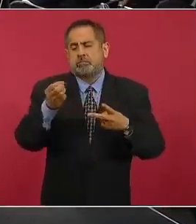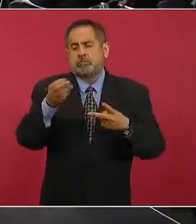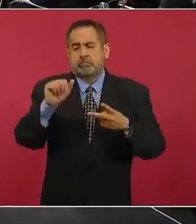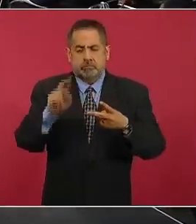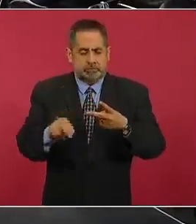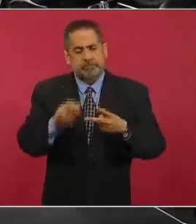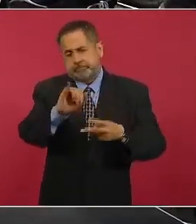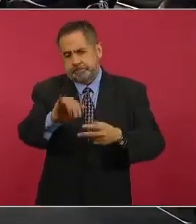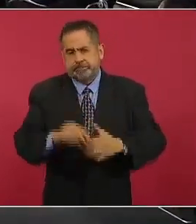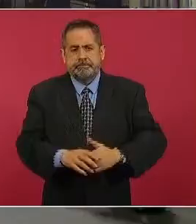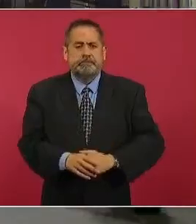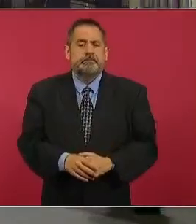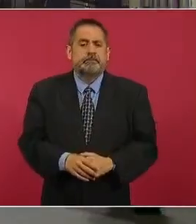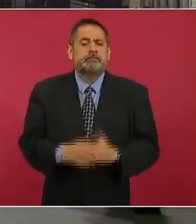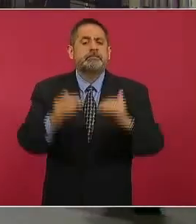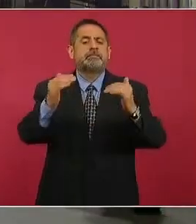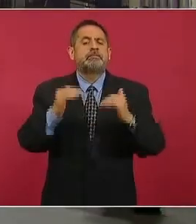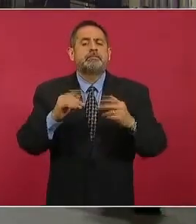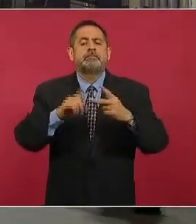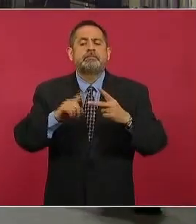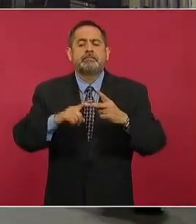muy bien quien sigue